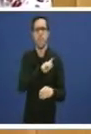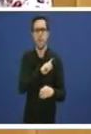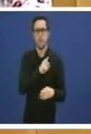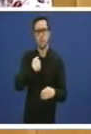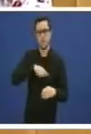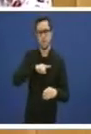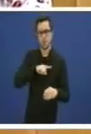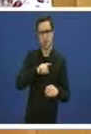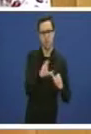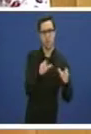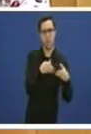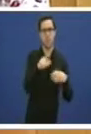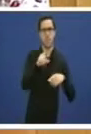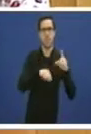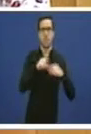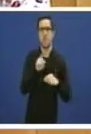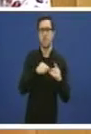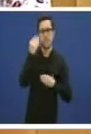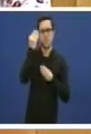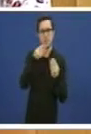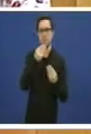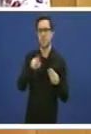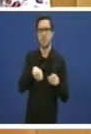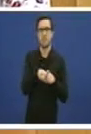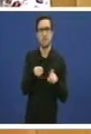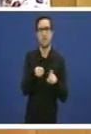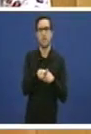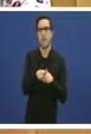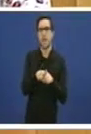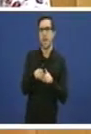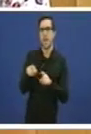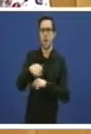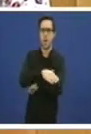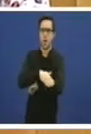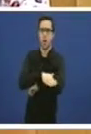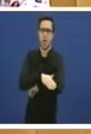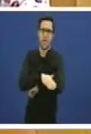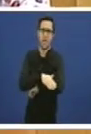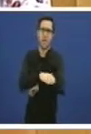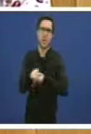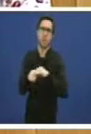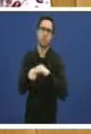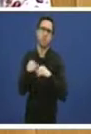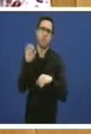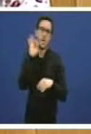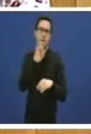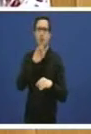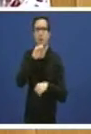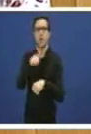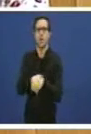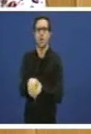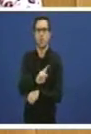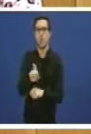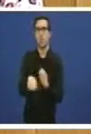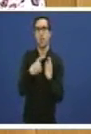entendemos, entendimos e seguimos a entender que deixou ao goberno galego fora da lei. Porque a Lei 8.2008, en